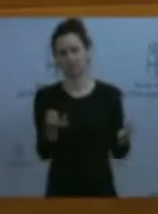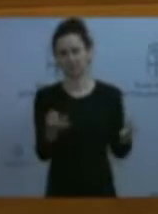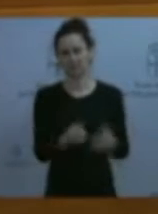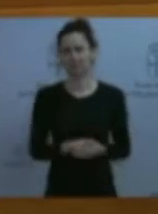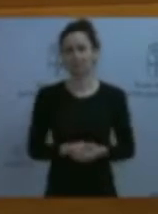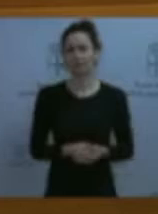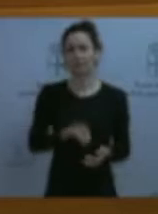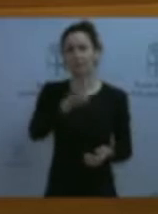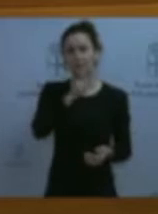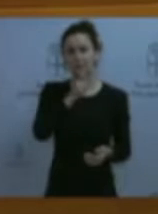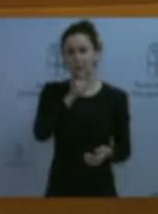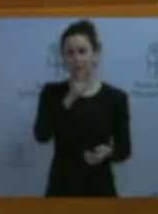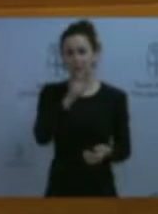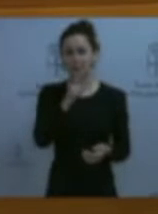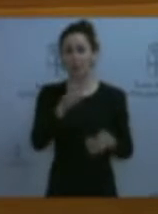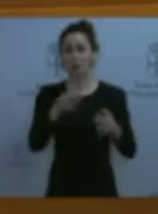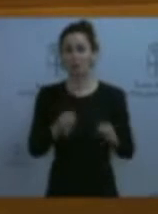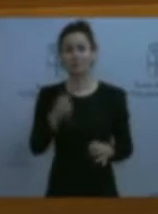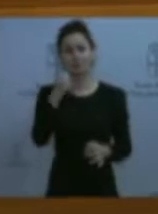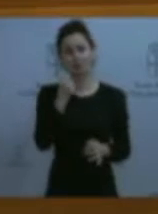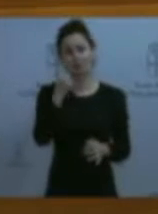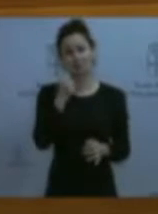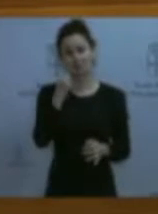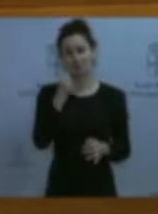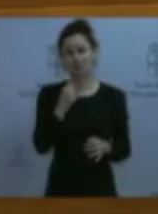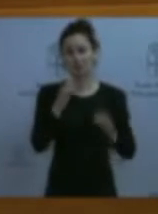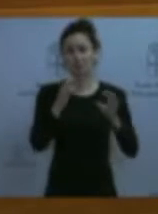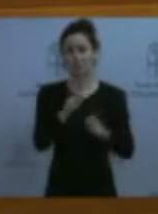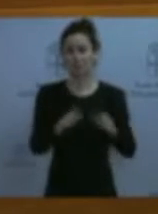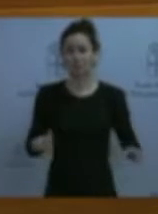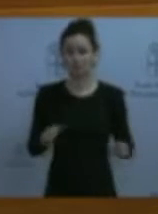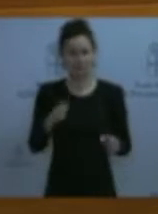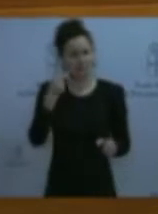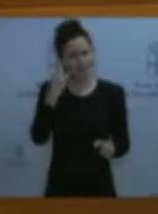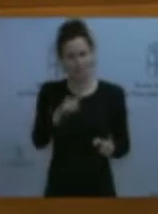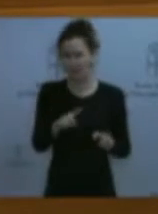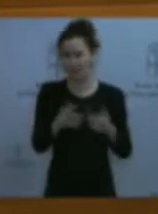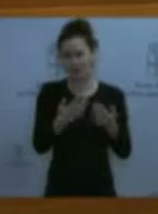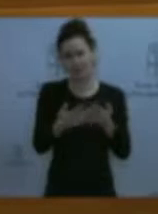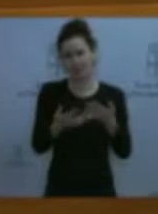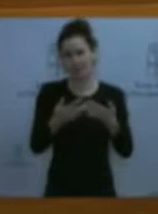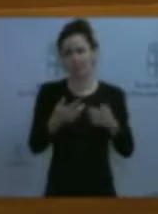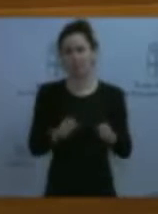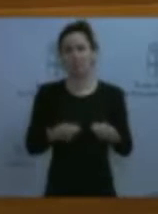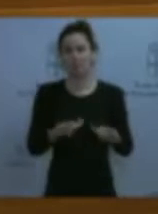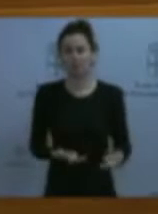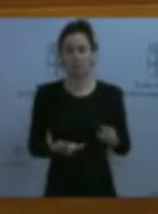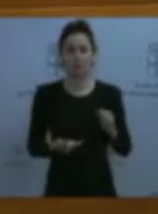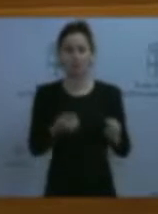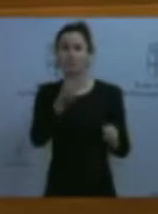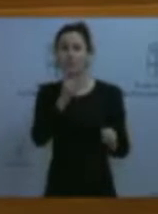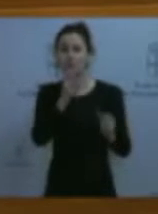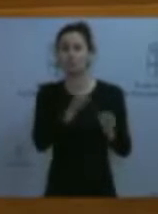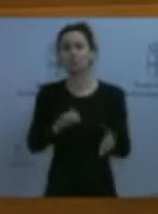propias de los sectores artesanales, tras varias reuniones mantenidas a lo largo de un año con pescadores asturianos en